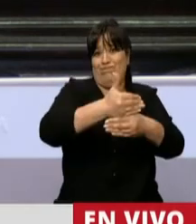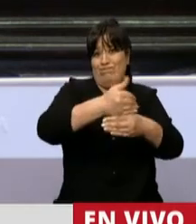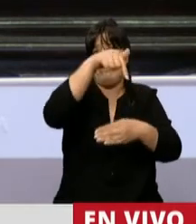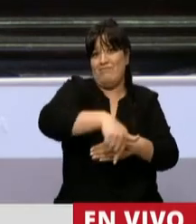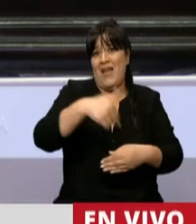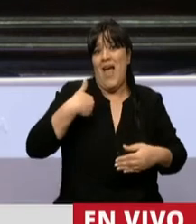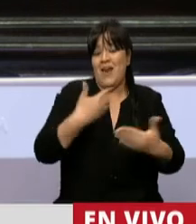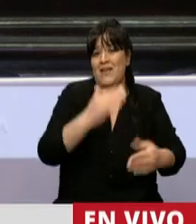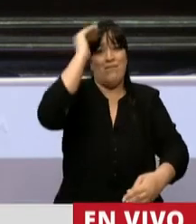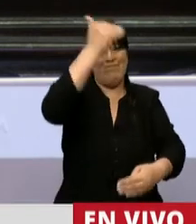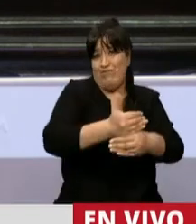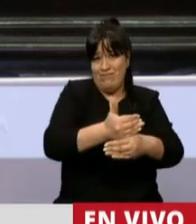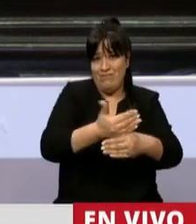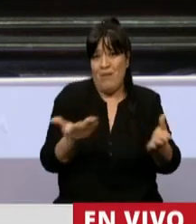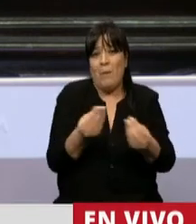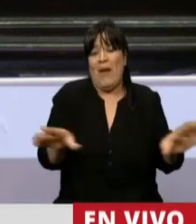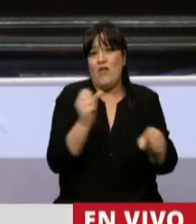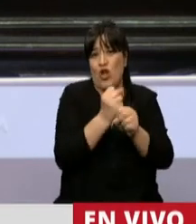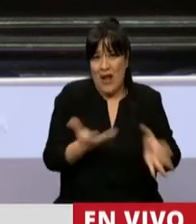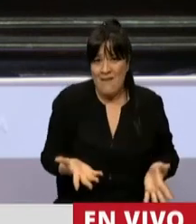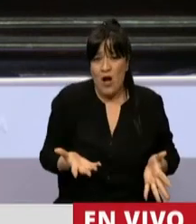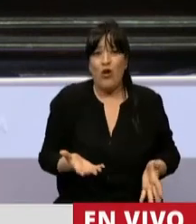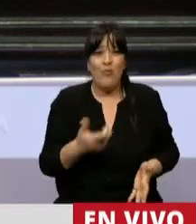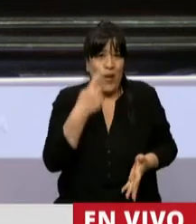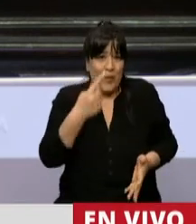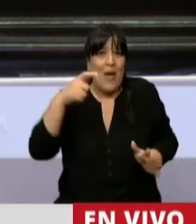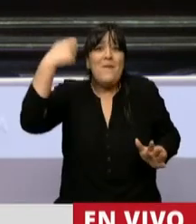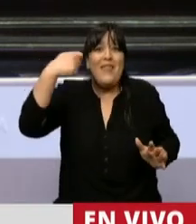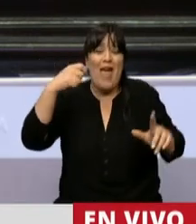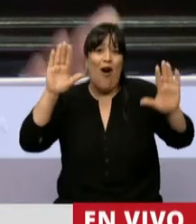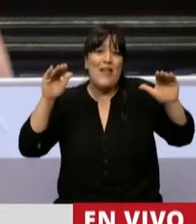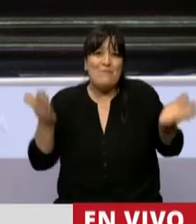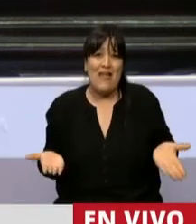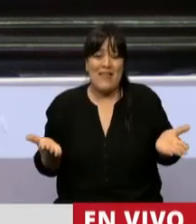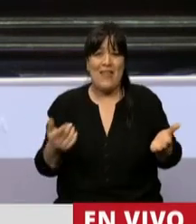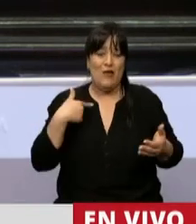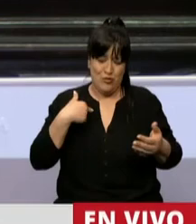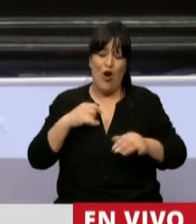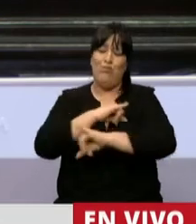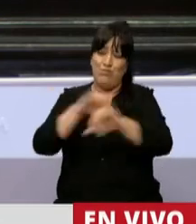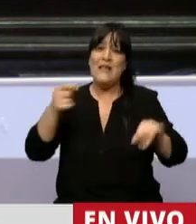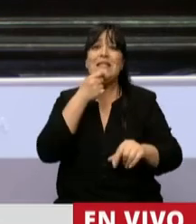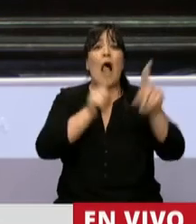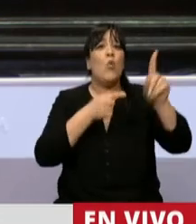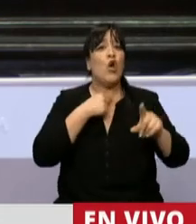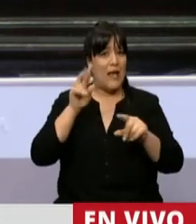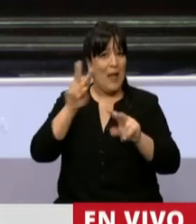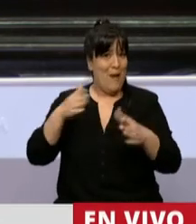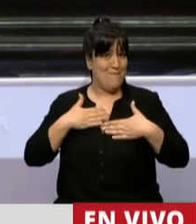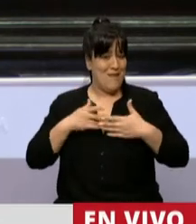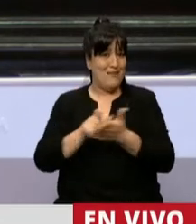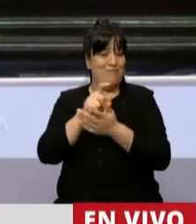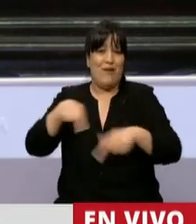operaciones en el país. Ver su video de despedida, que lo compartí en mis redes, por si alguno lo quiere ver, no